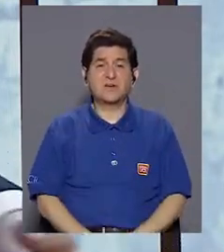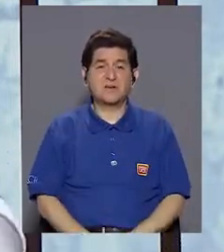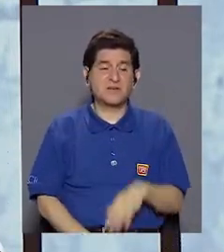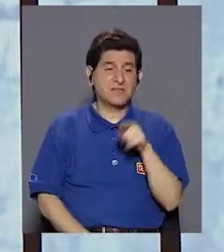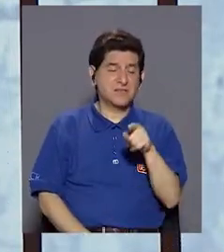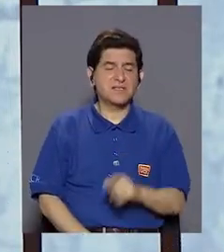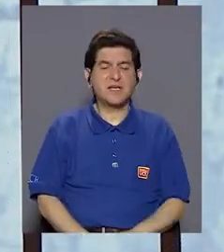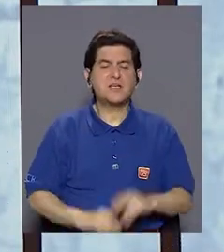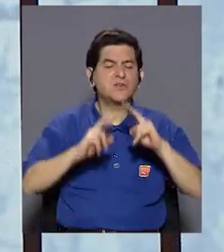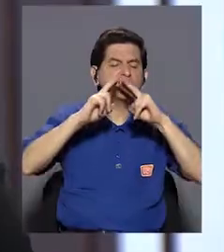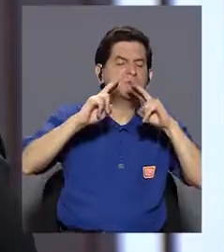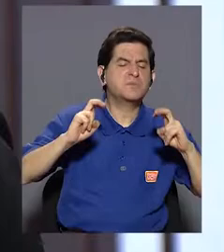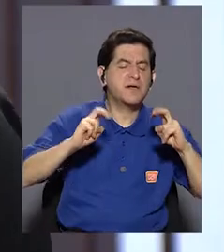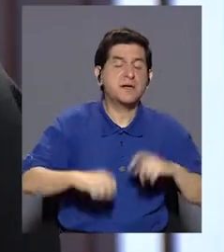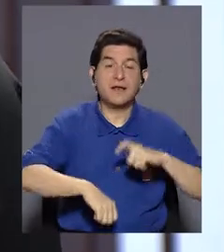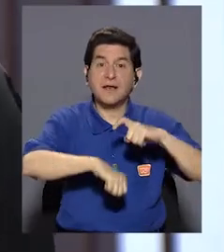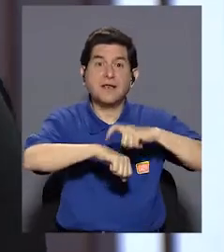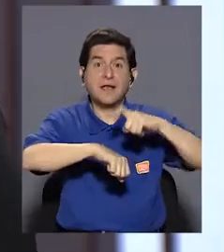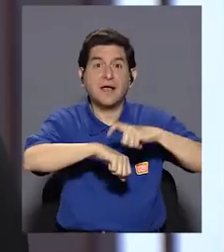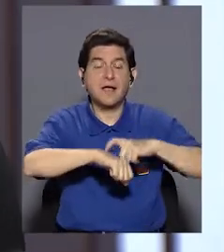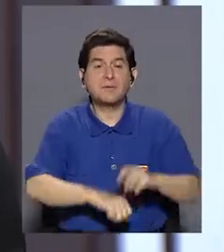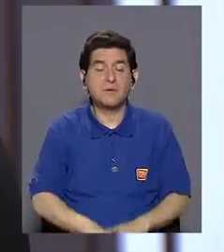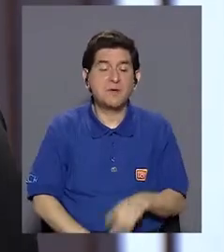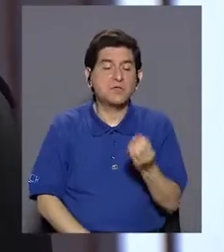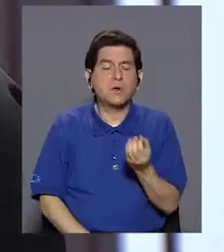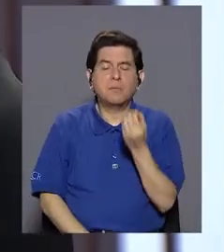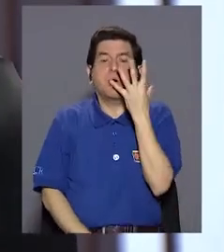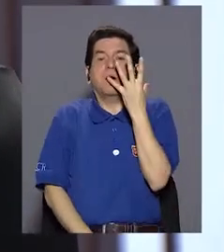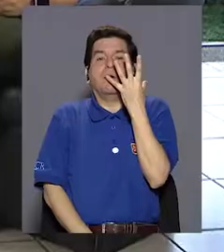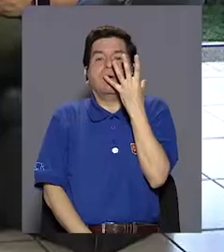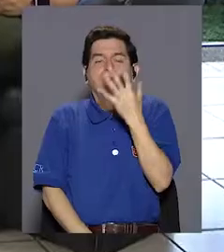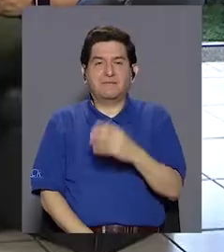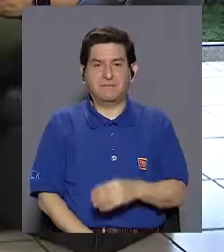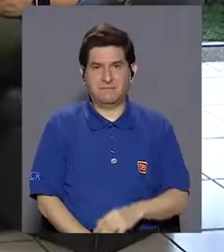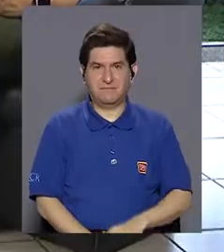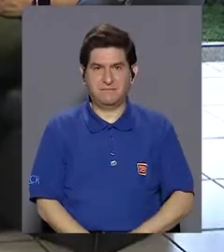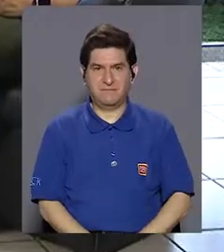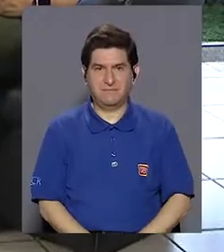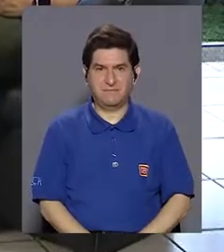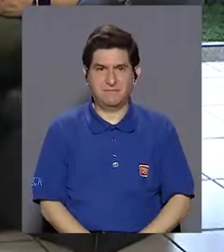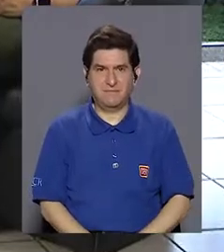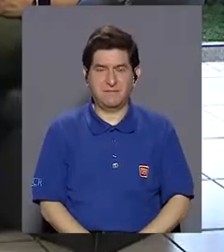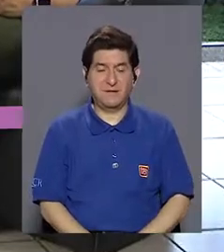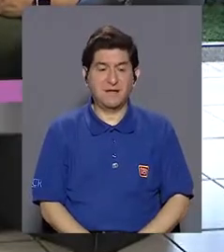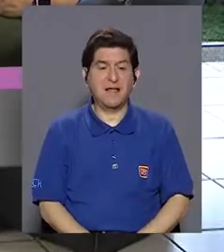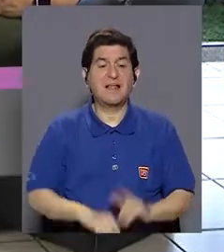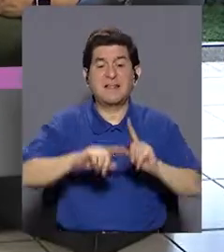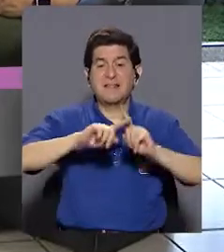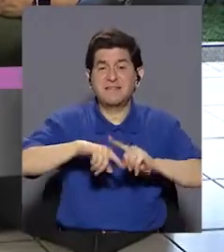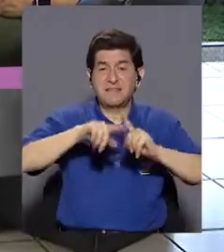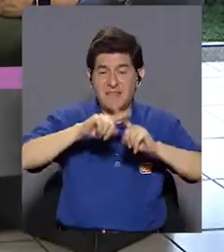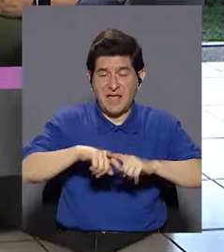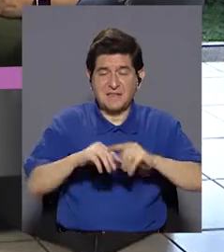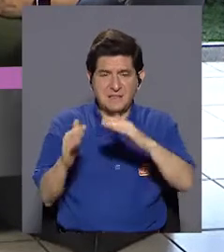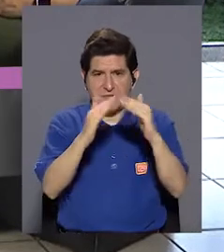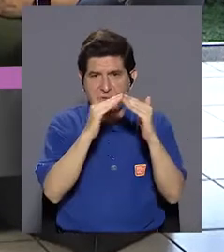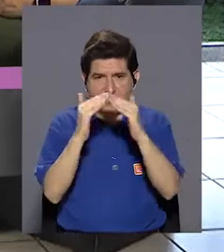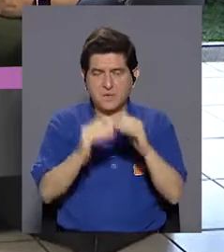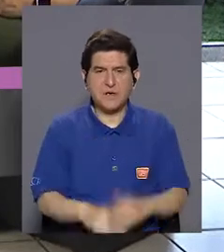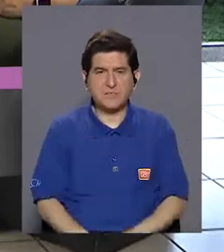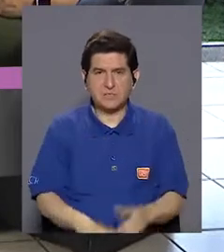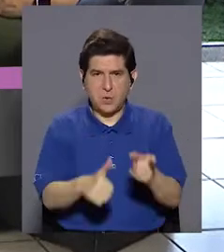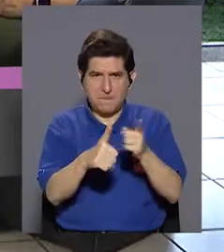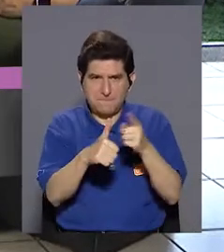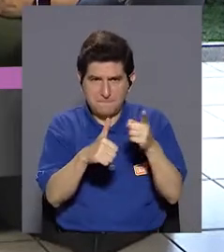Sí, como para revisar sillas. Y en ese momento eso les salpica. Y entonces hay una tendencia a la población a